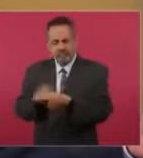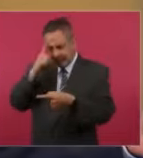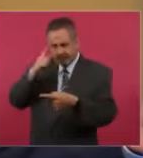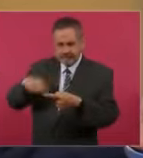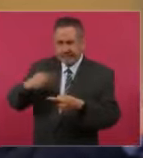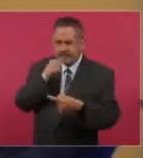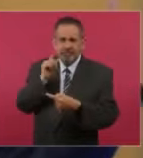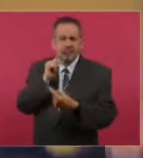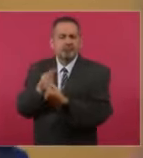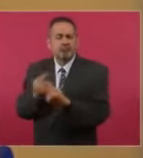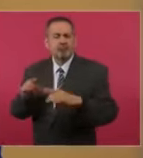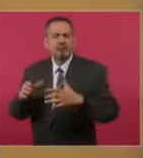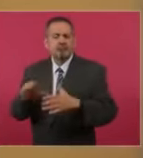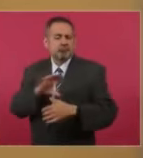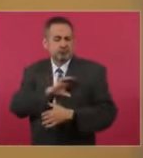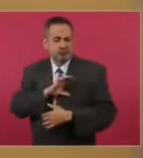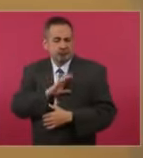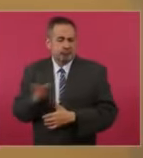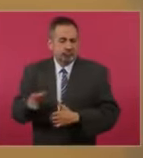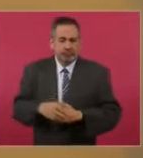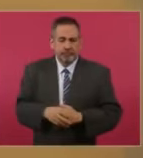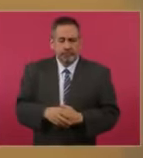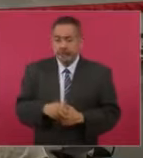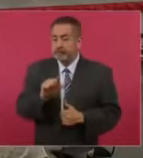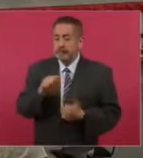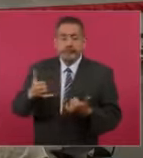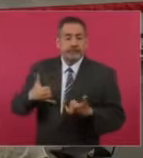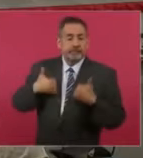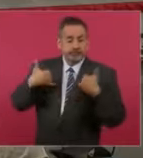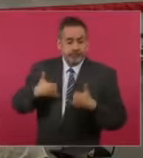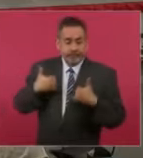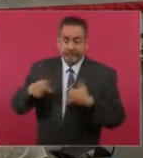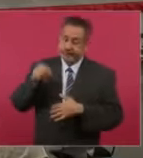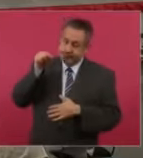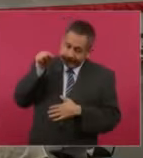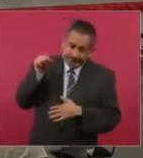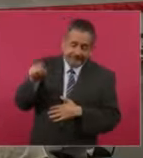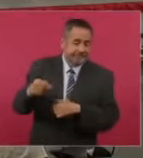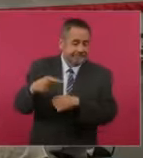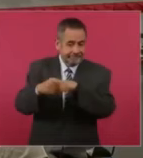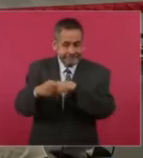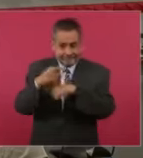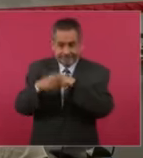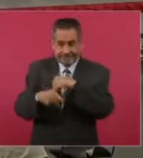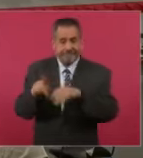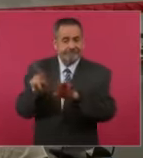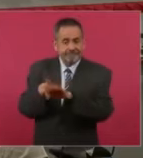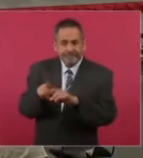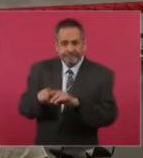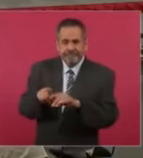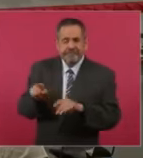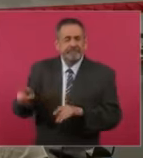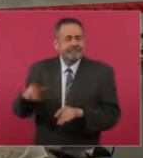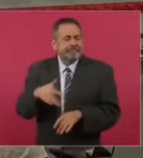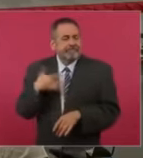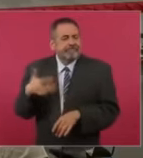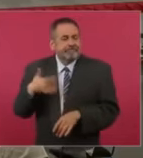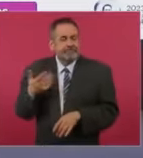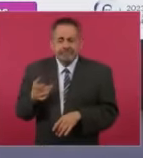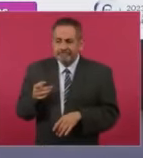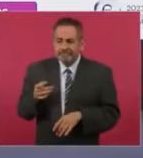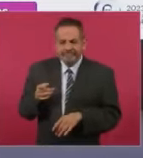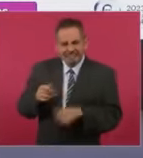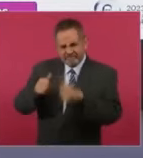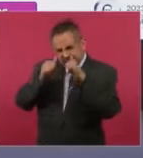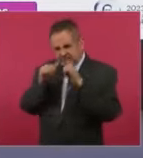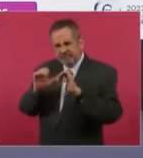niñas y niños y en la juventud. La juventud, la adolescencia, es un periodo extremadamente sensible. Hay que